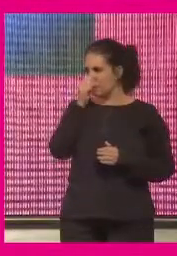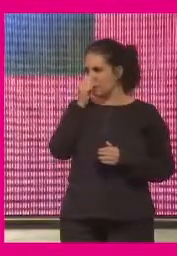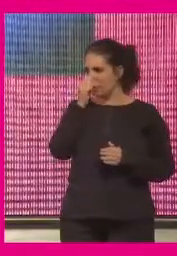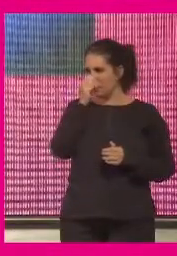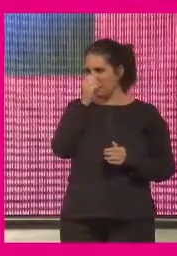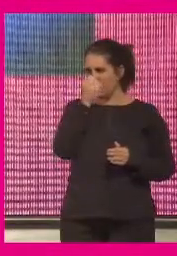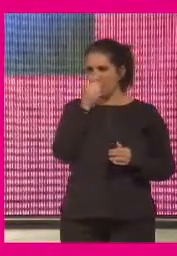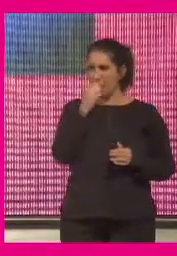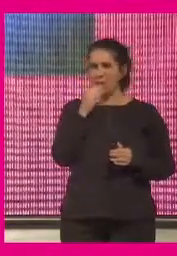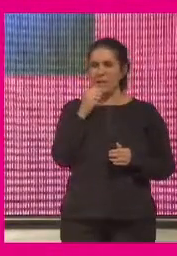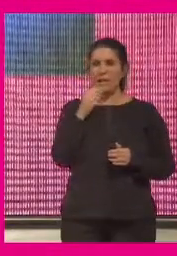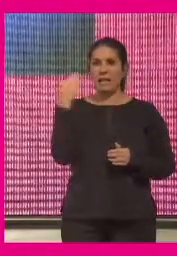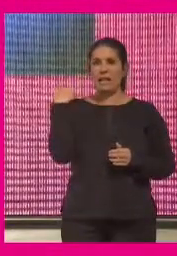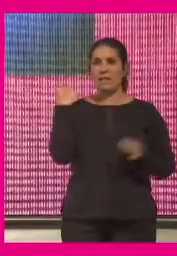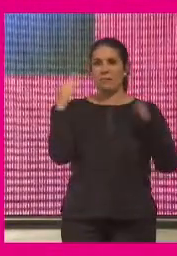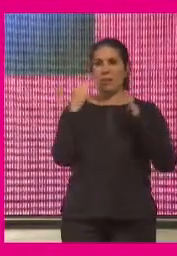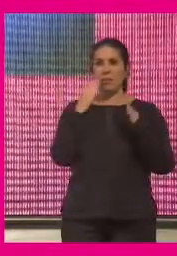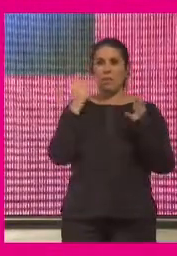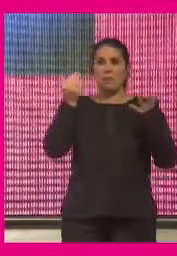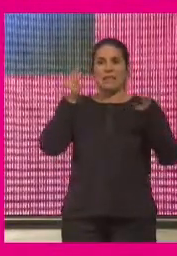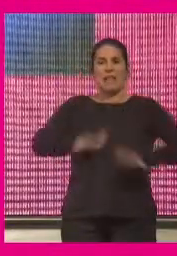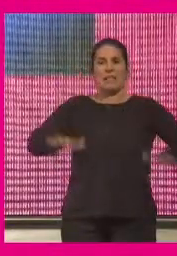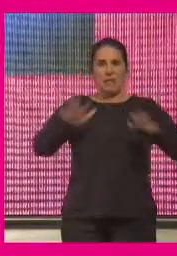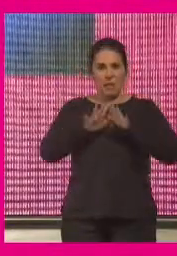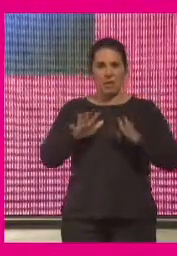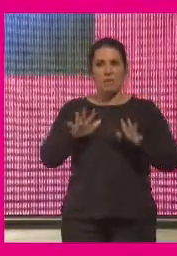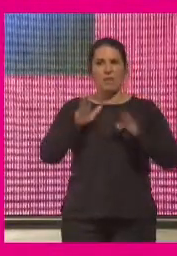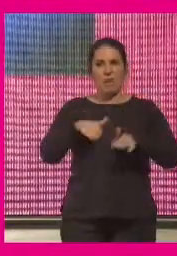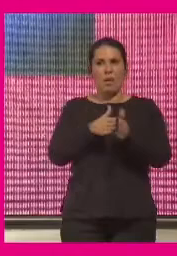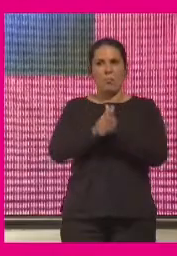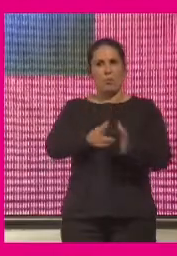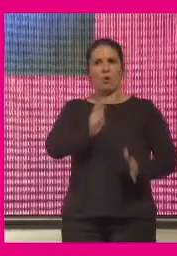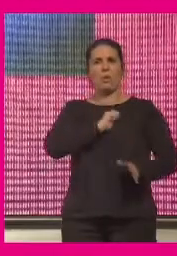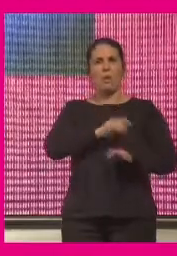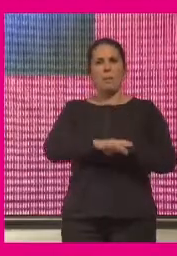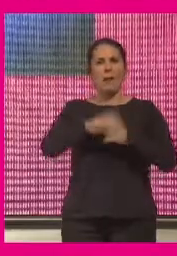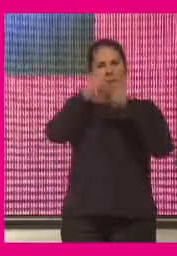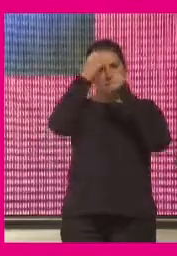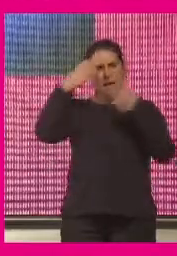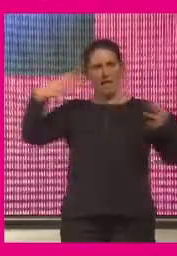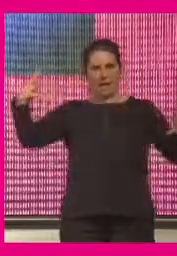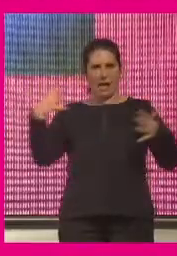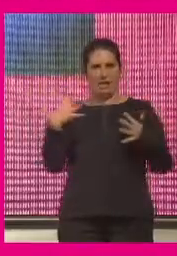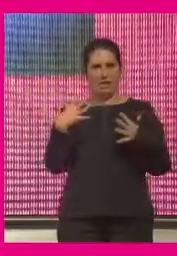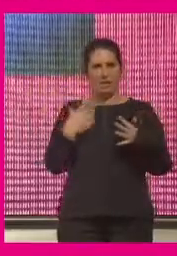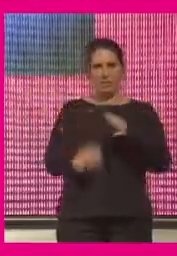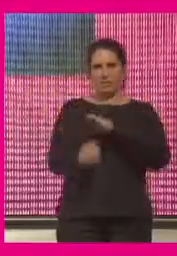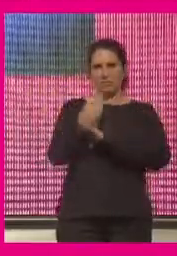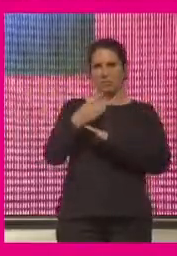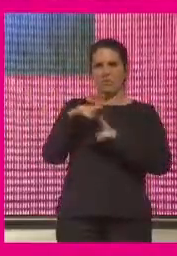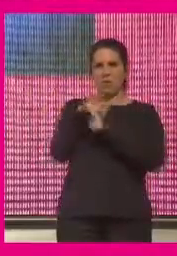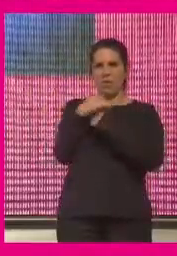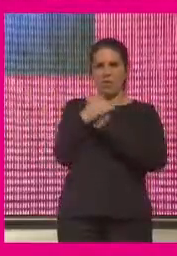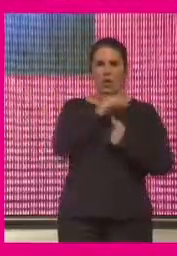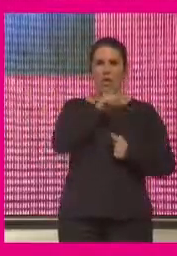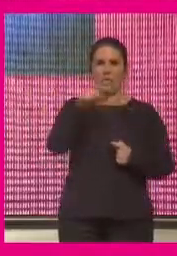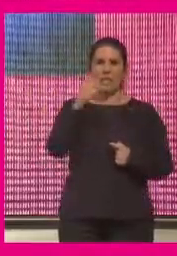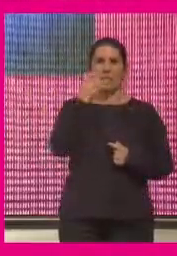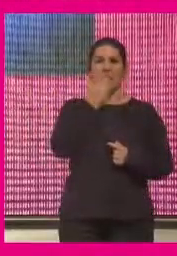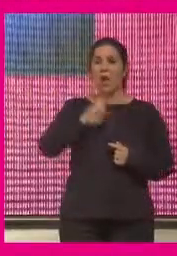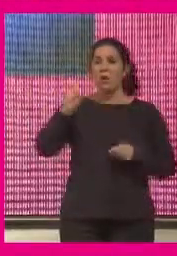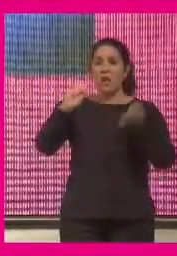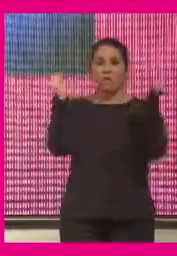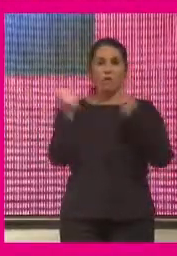que estaban ralentizados y que nos han obligado a tener que imaginar y anticipar escenarios que de otra manera